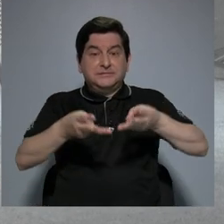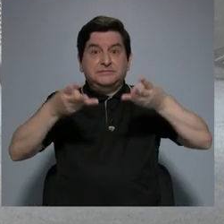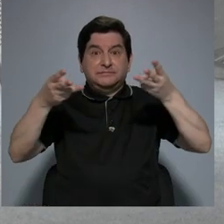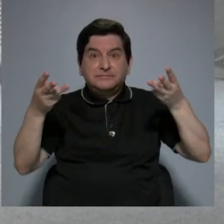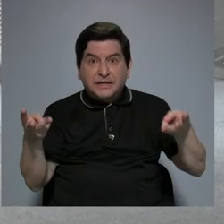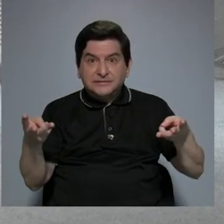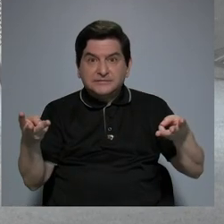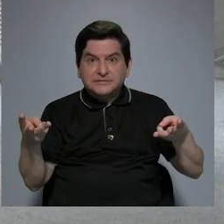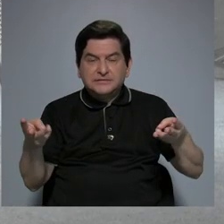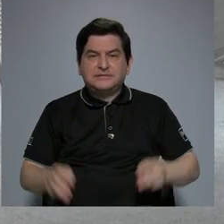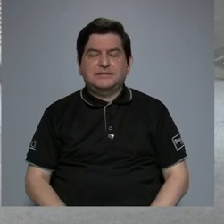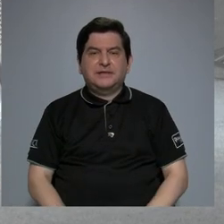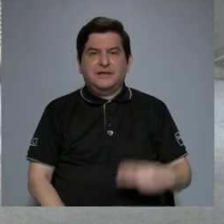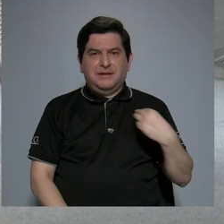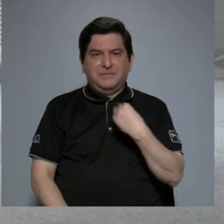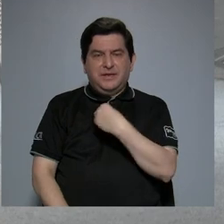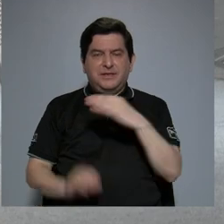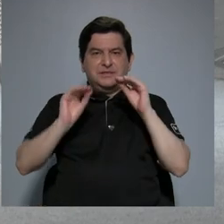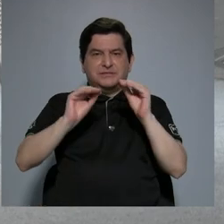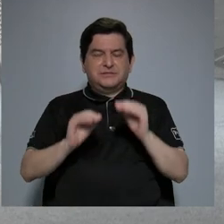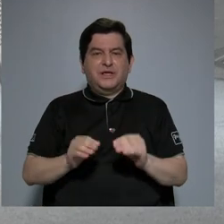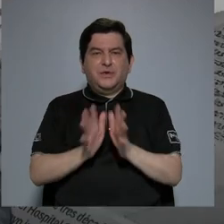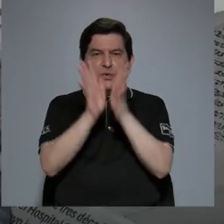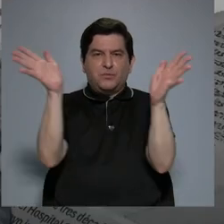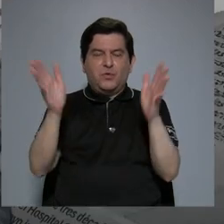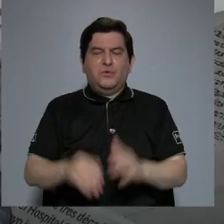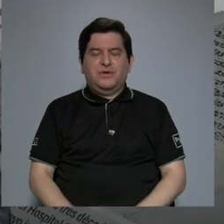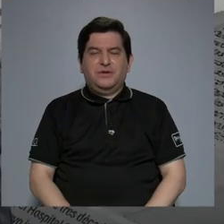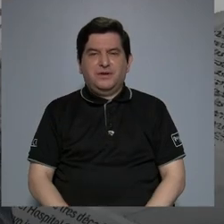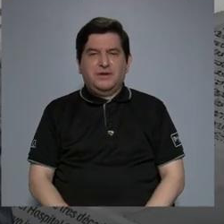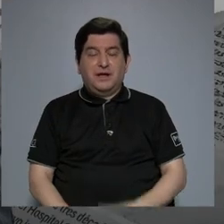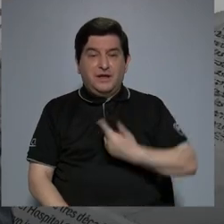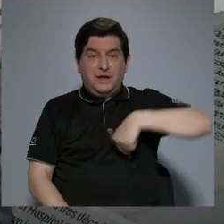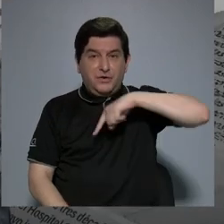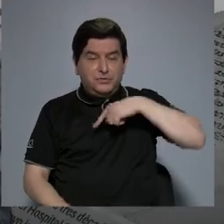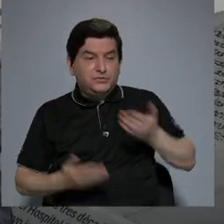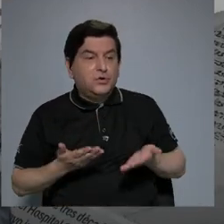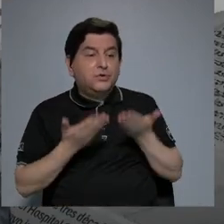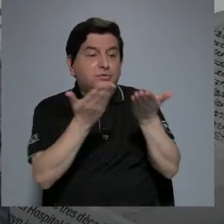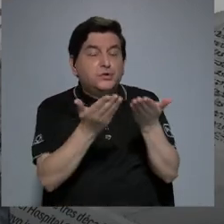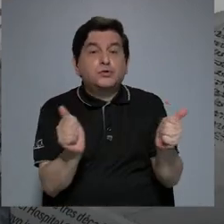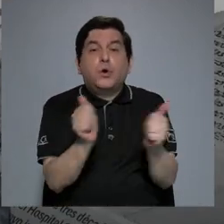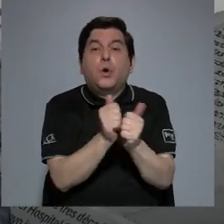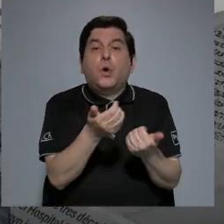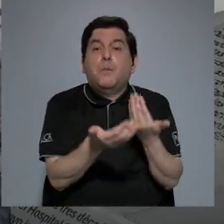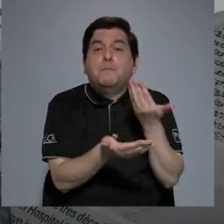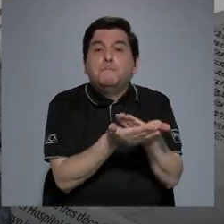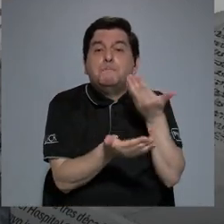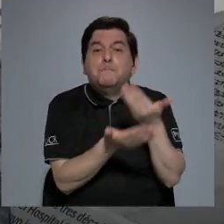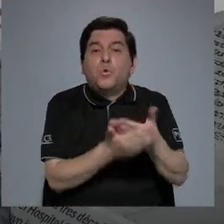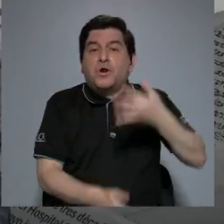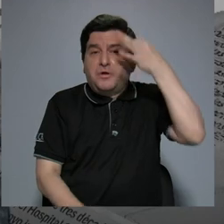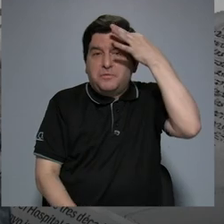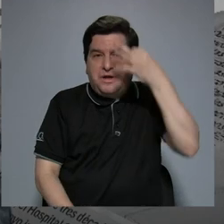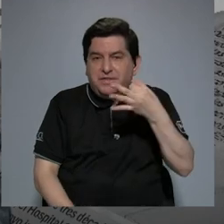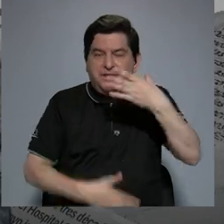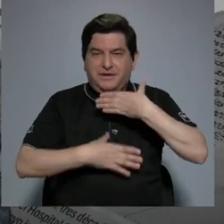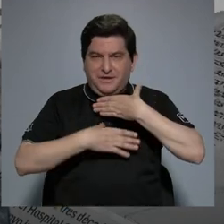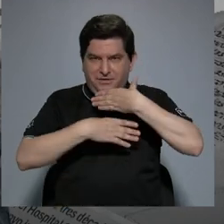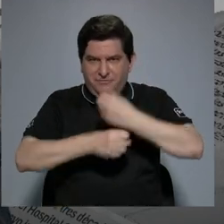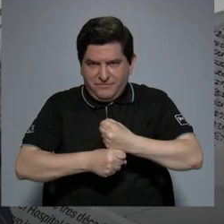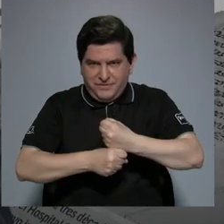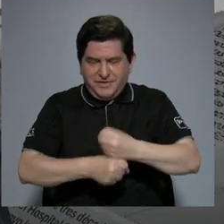al Ministerio de Educación Pública con evidencias fiables para hacer